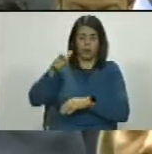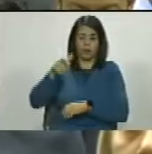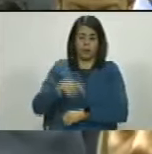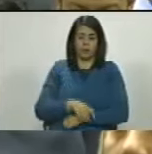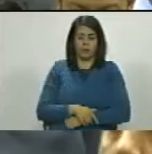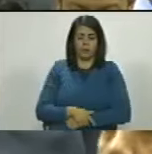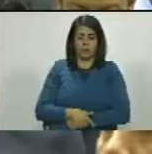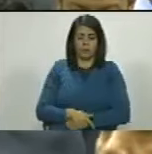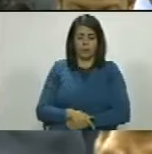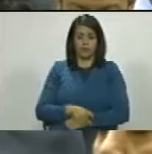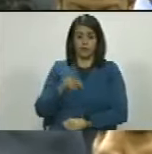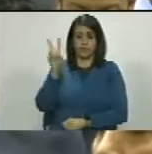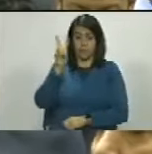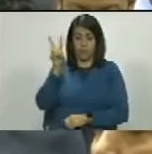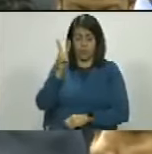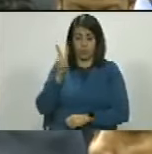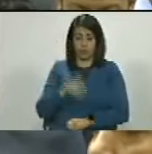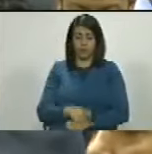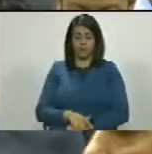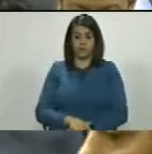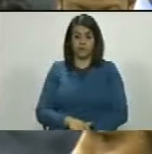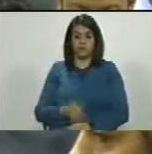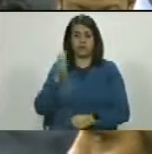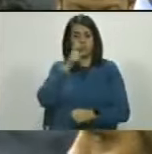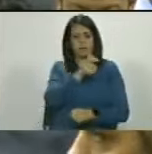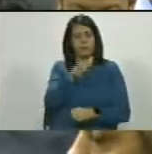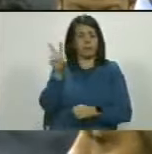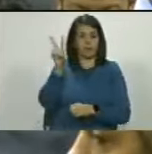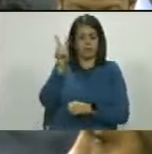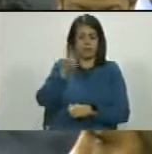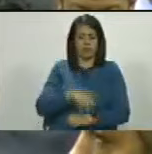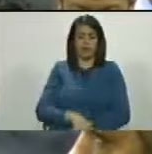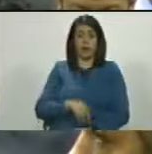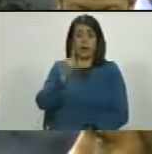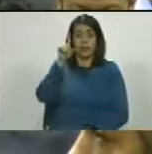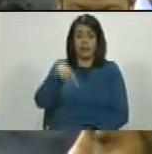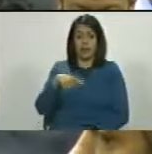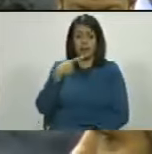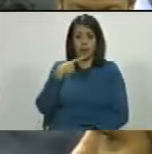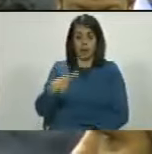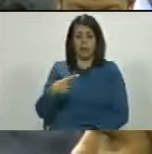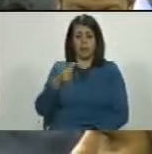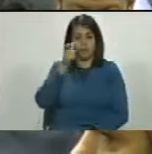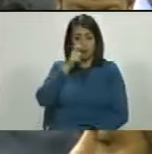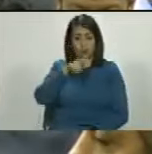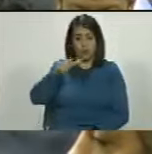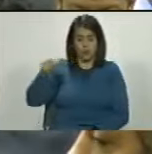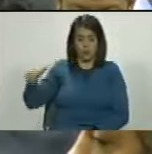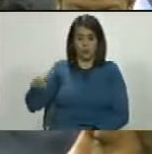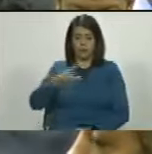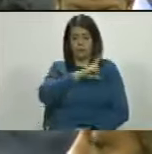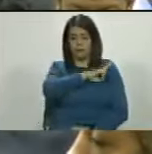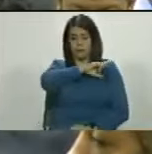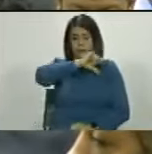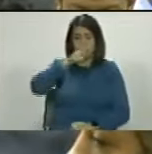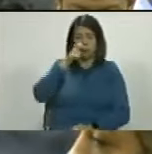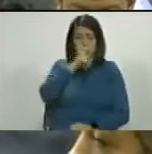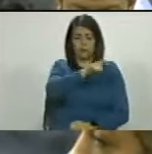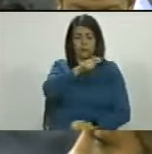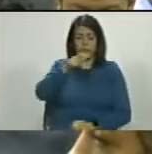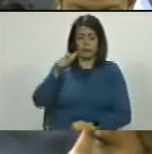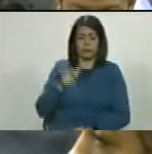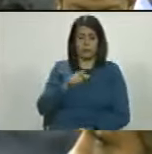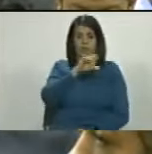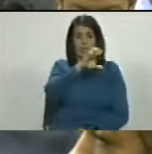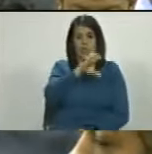de Venezuela, del pueblo de Venezuela y por supuesto del poder popular, a nuestro general del pueblo soberano,